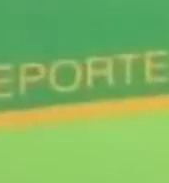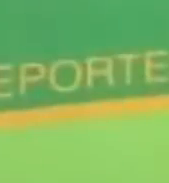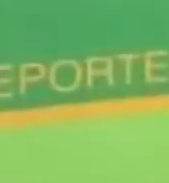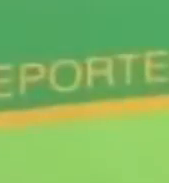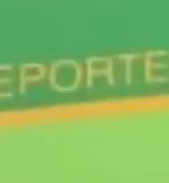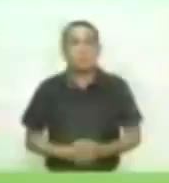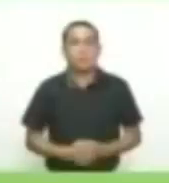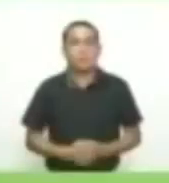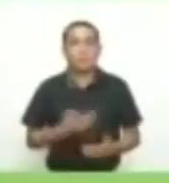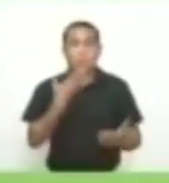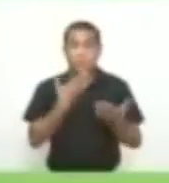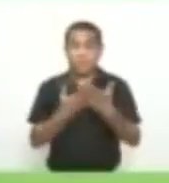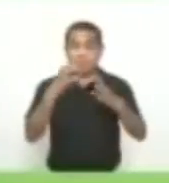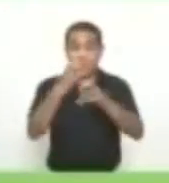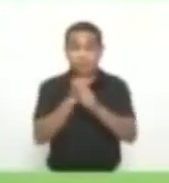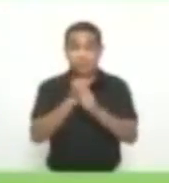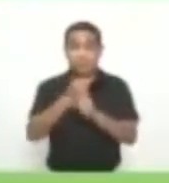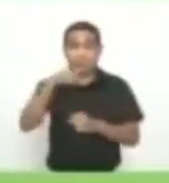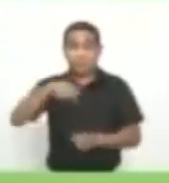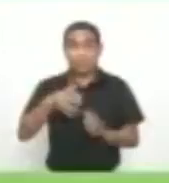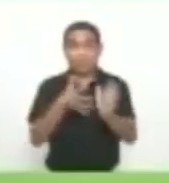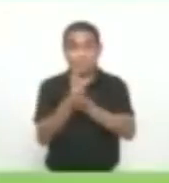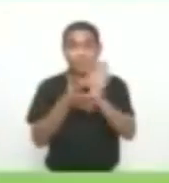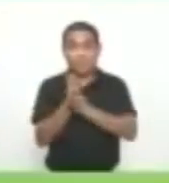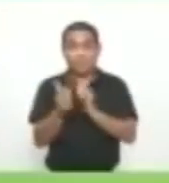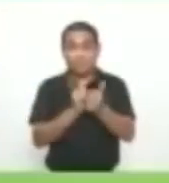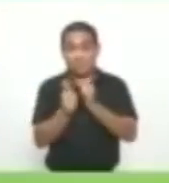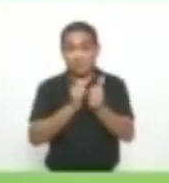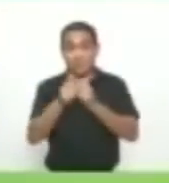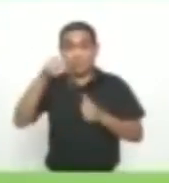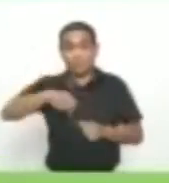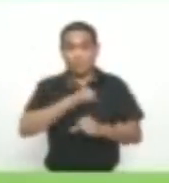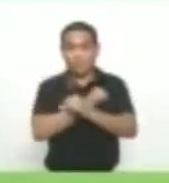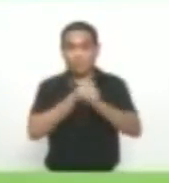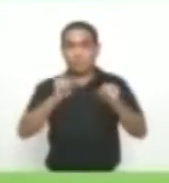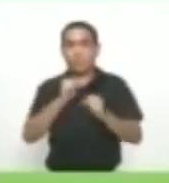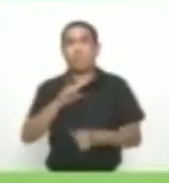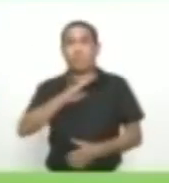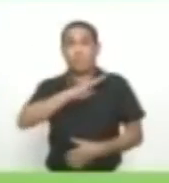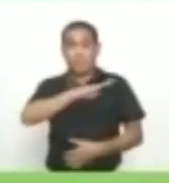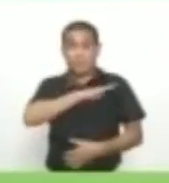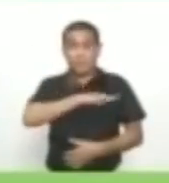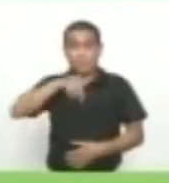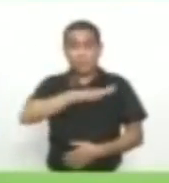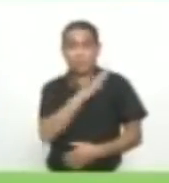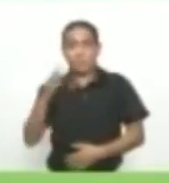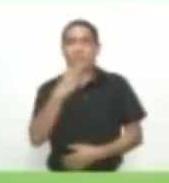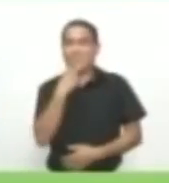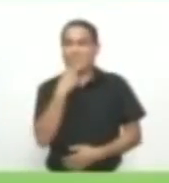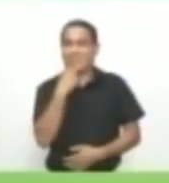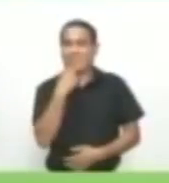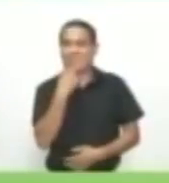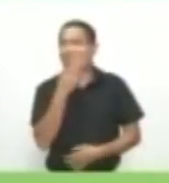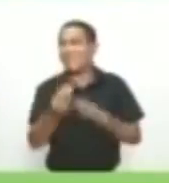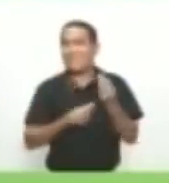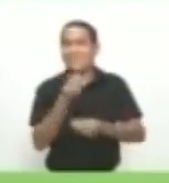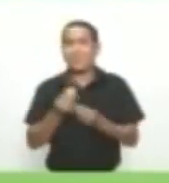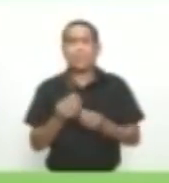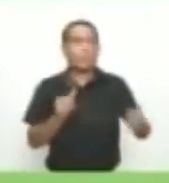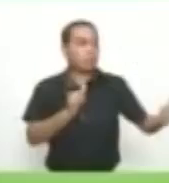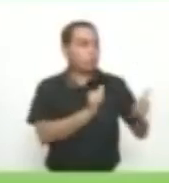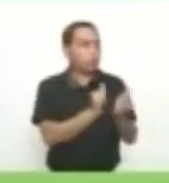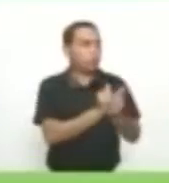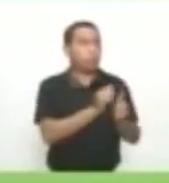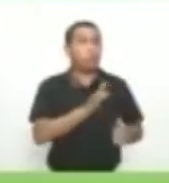Muy buenas noches Bienvenidos a la información Deportiva Esta mañana El alcalde de Barranquilla Alejandro Lechar En compañía De la directora De